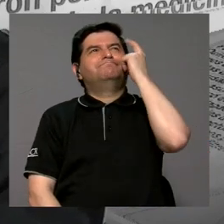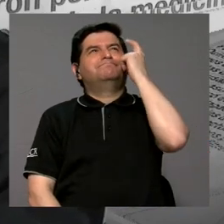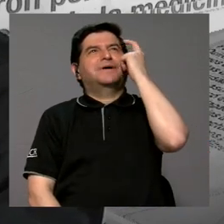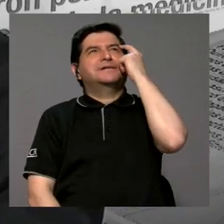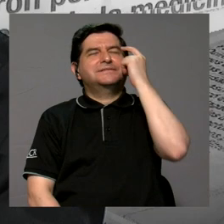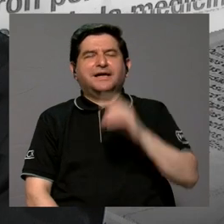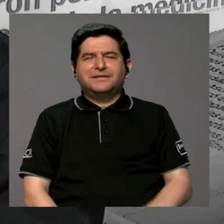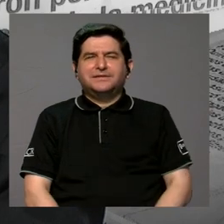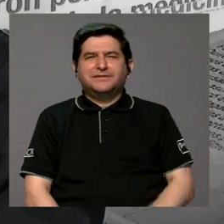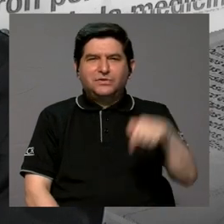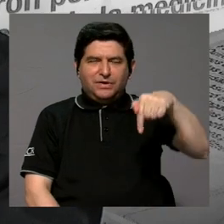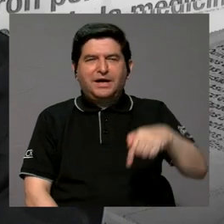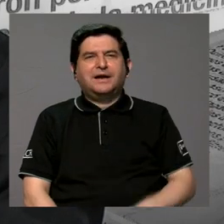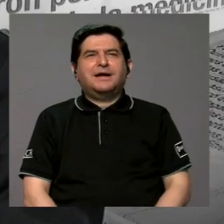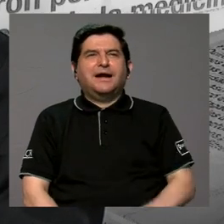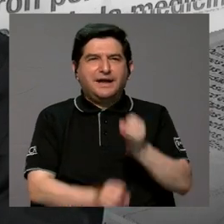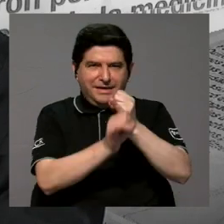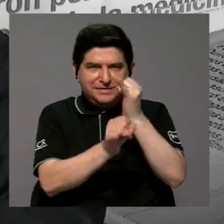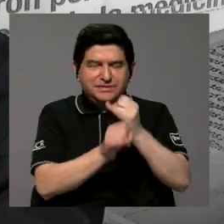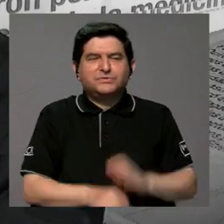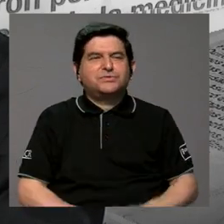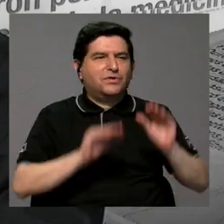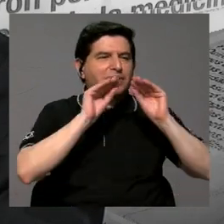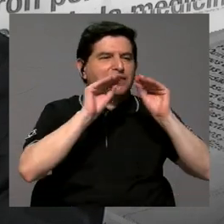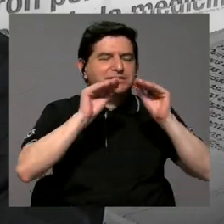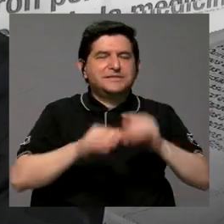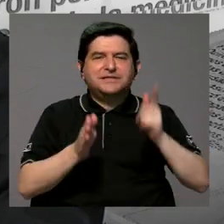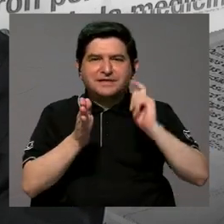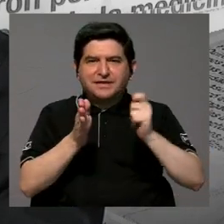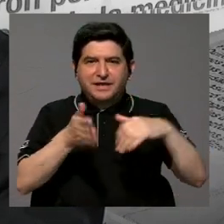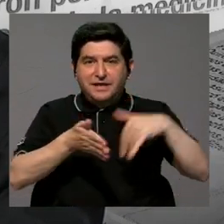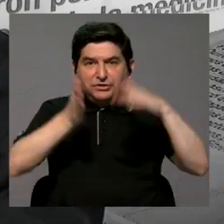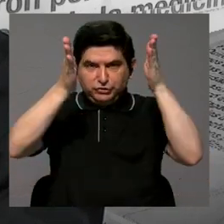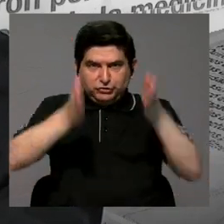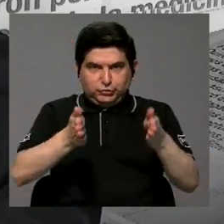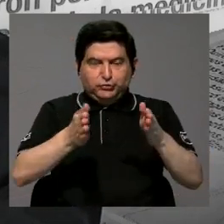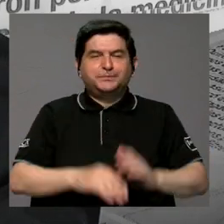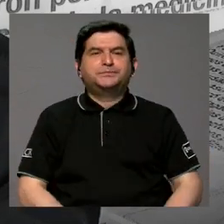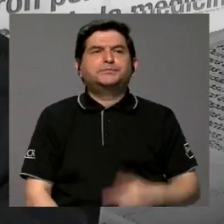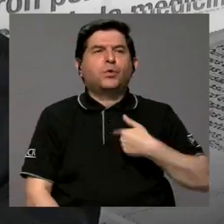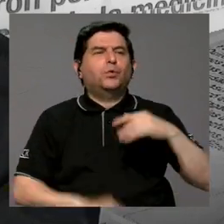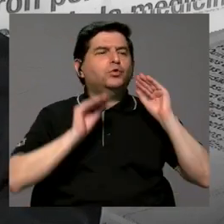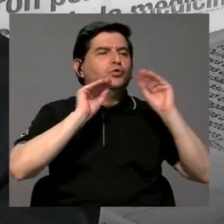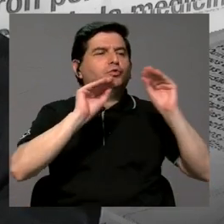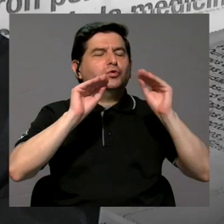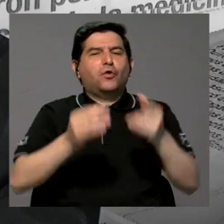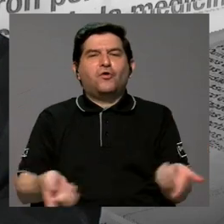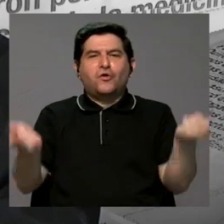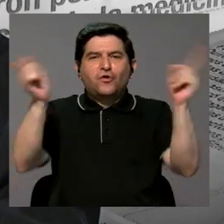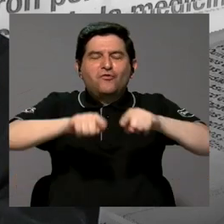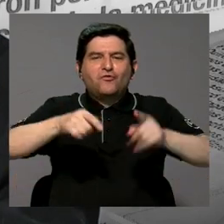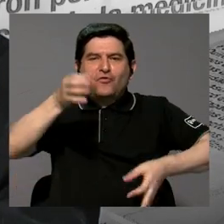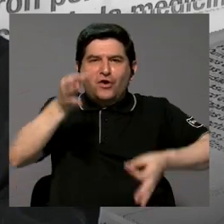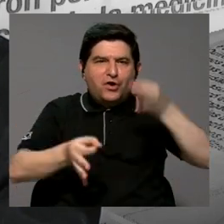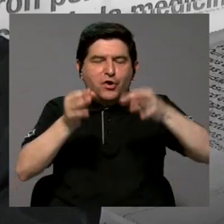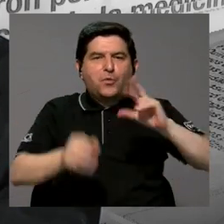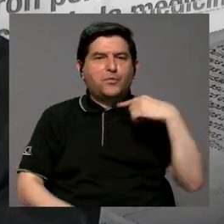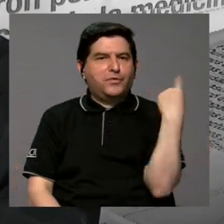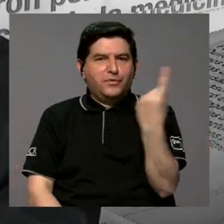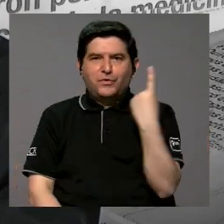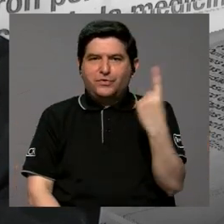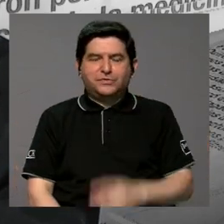poco más académicamente como uno enseña a veces el derecho a los estudiantes, uno les enseña que el fenómeno jurídico no es